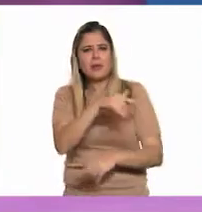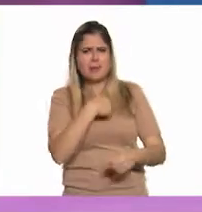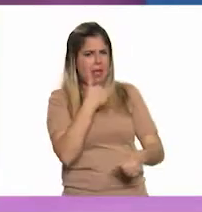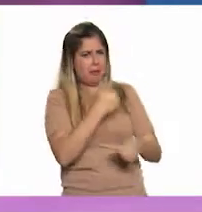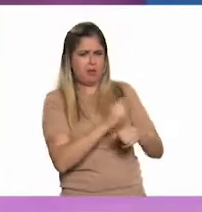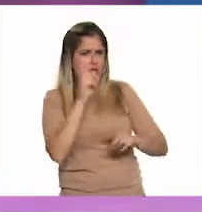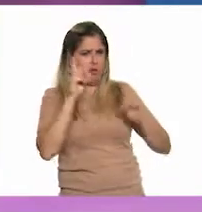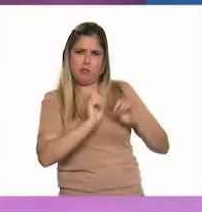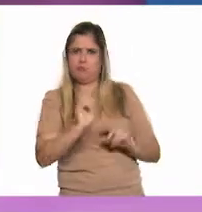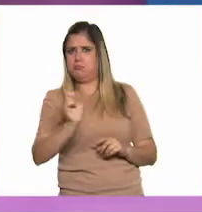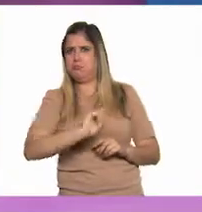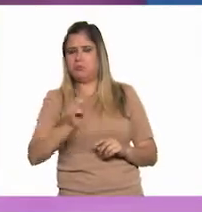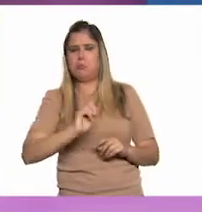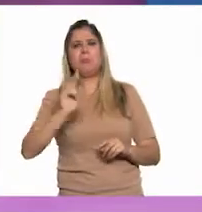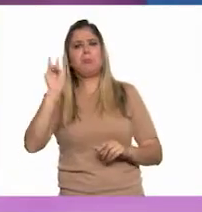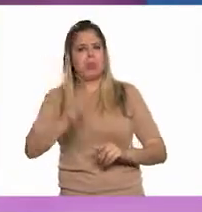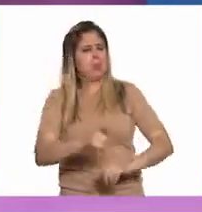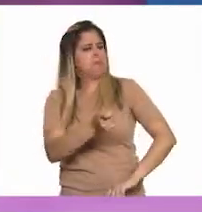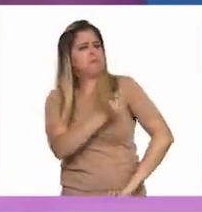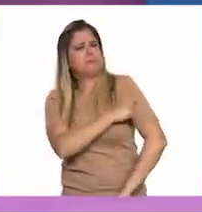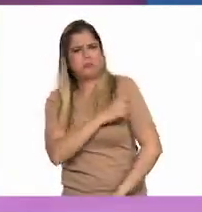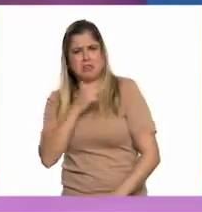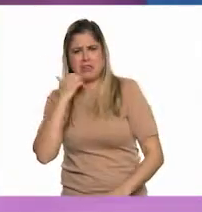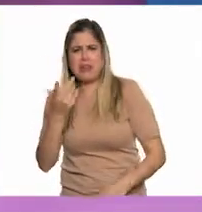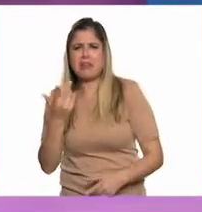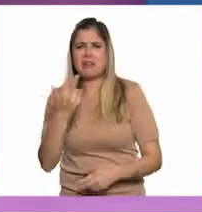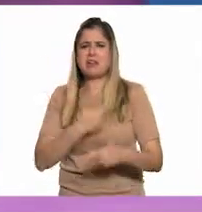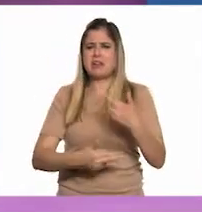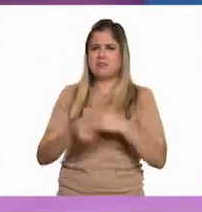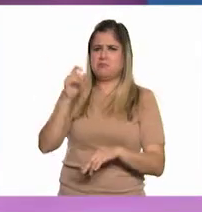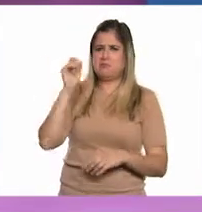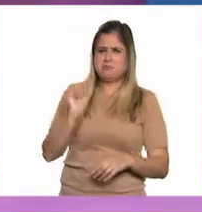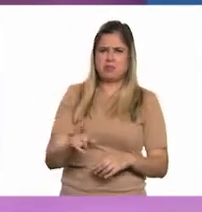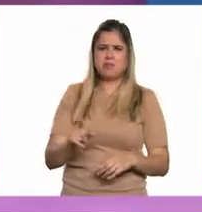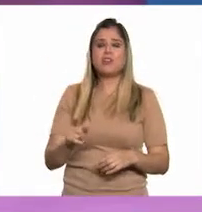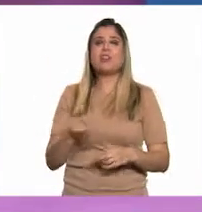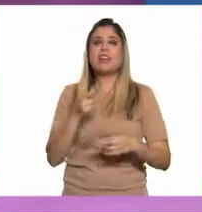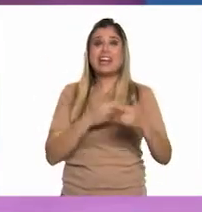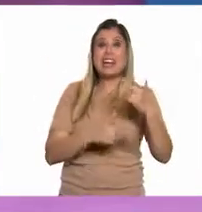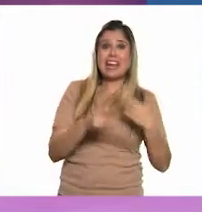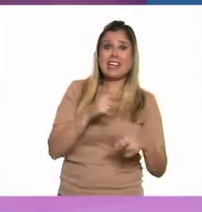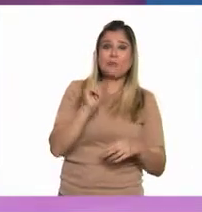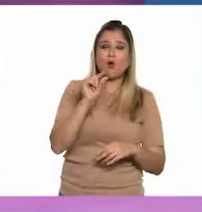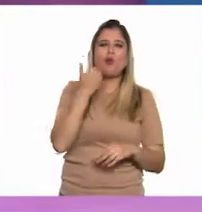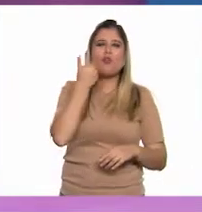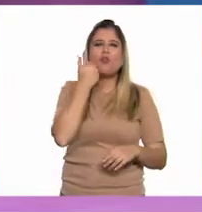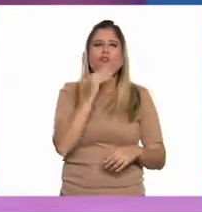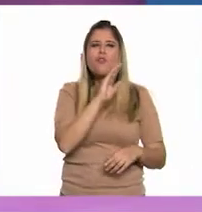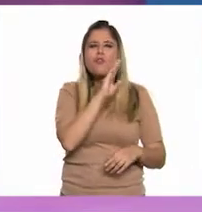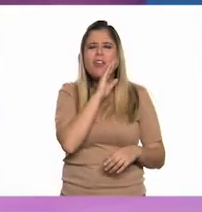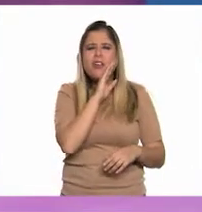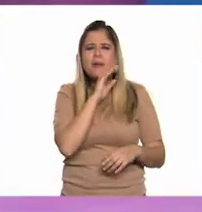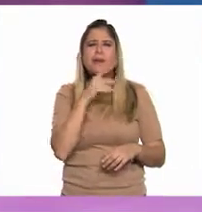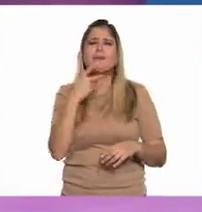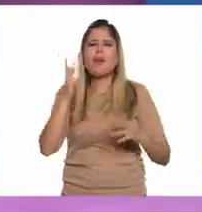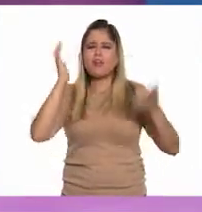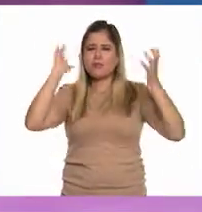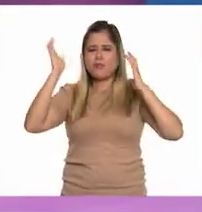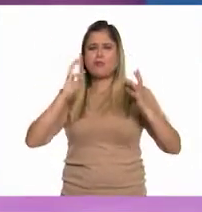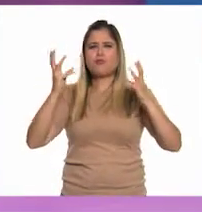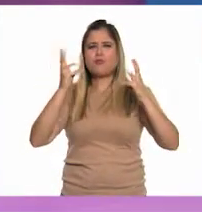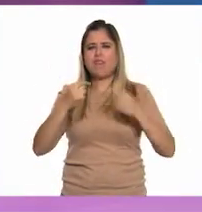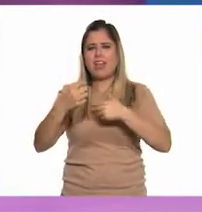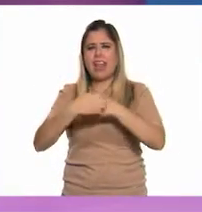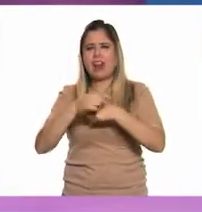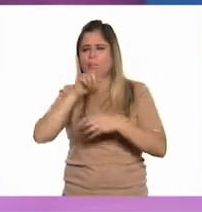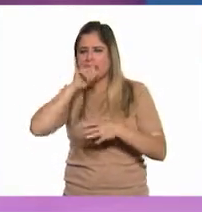no tuvo dudas. Fue a que lo vacunaran y de regreso. Y tenía un poquito de fiebre, pero se dio a un baño y comió un